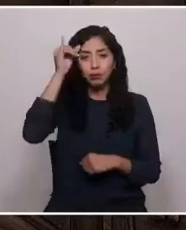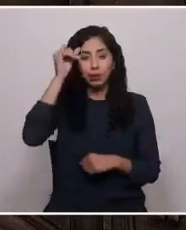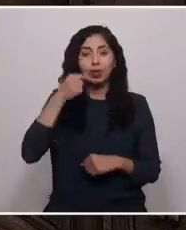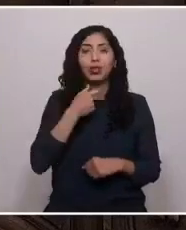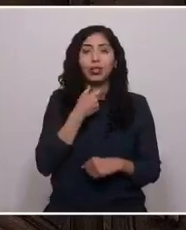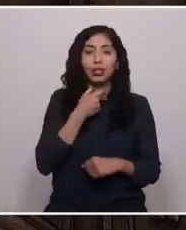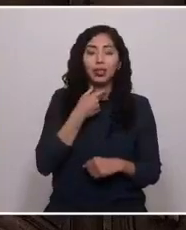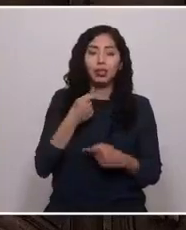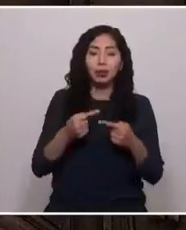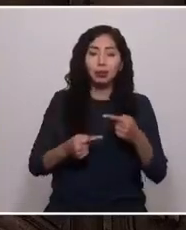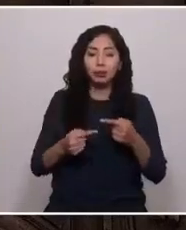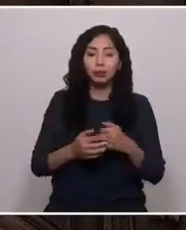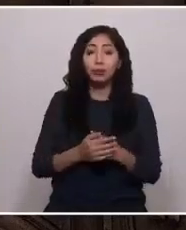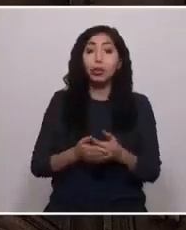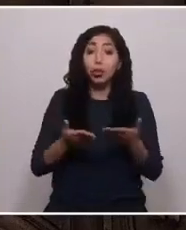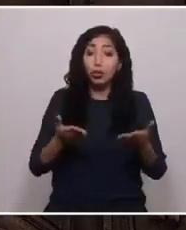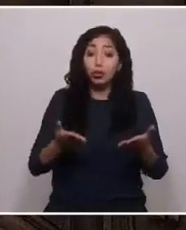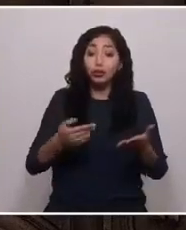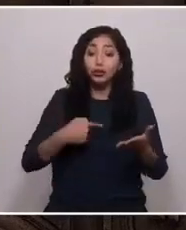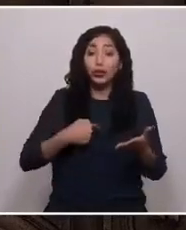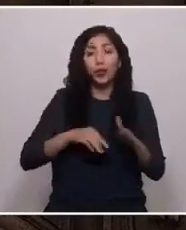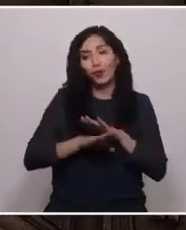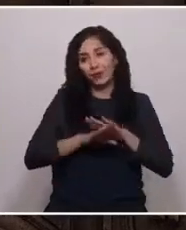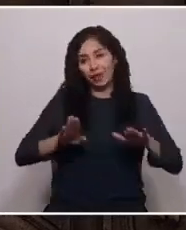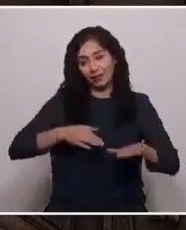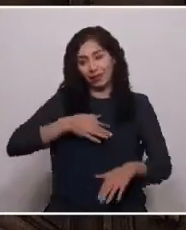Bueno, con eso doy fin a mi discurso. Gracias.